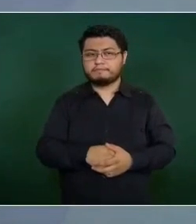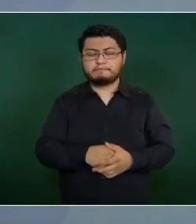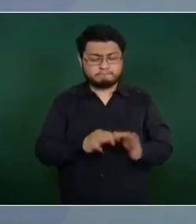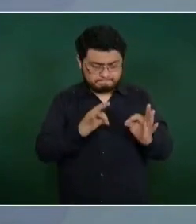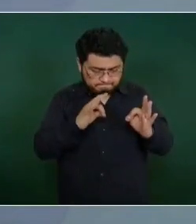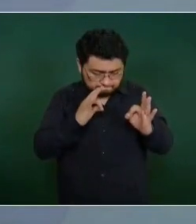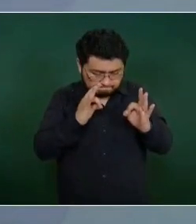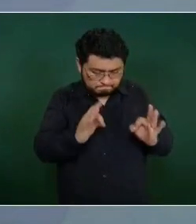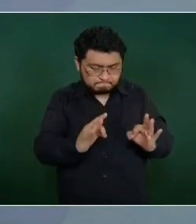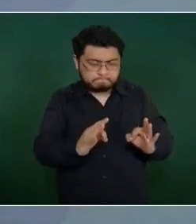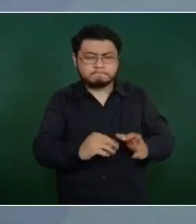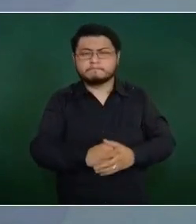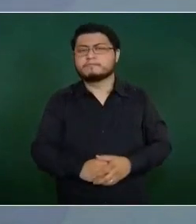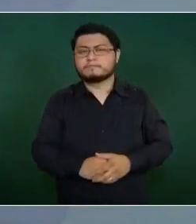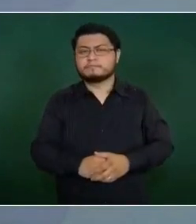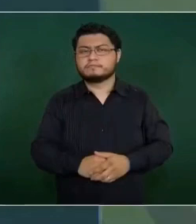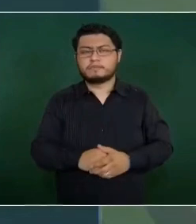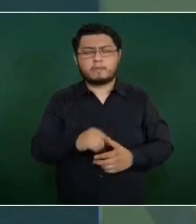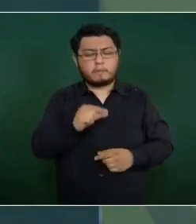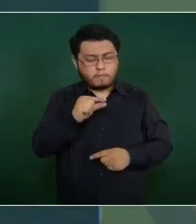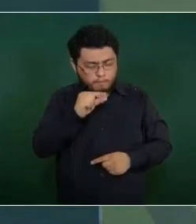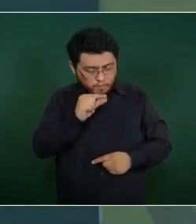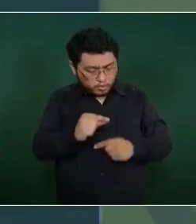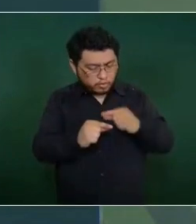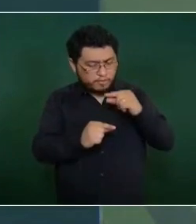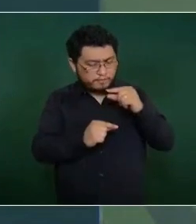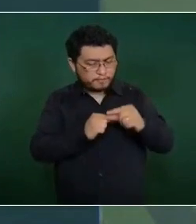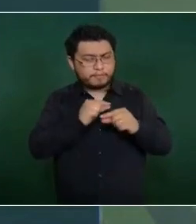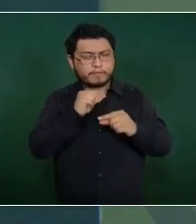pero se ha hecho gradualmente.